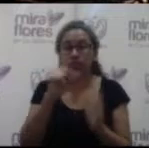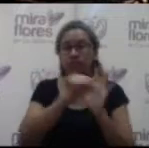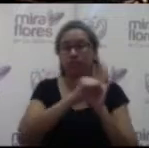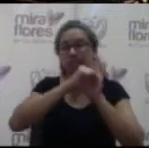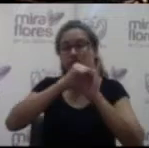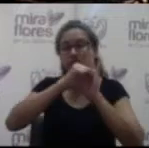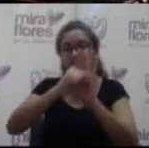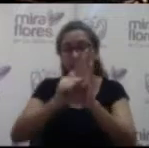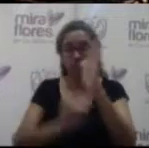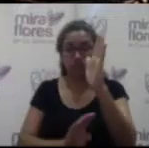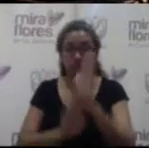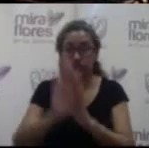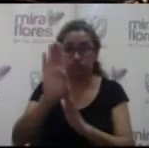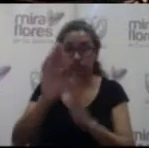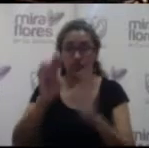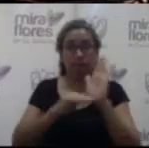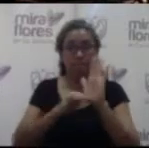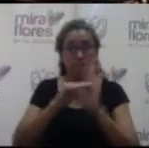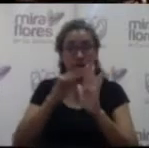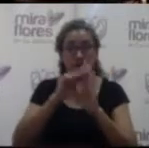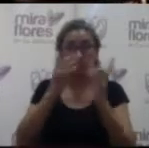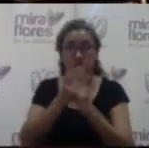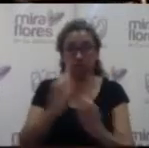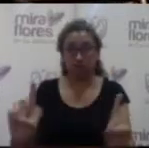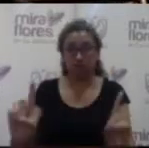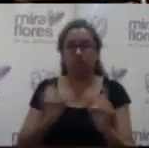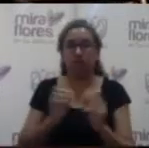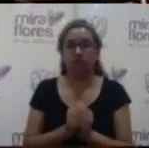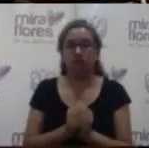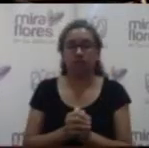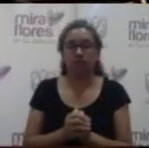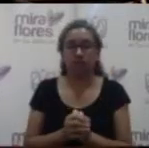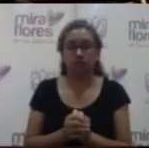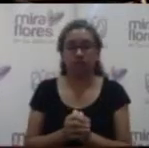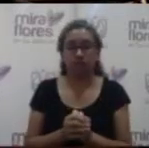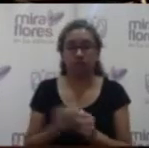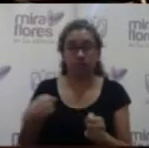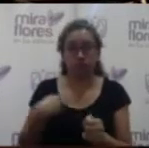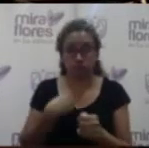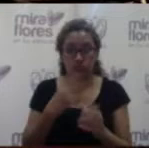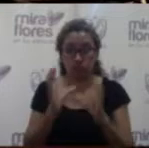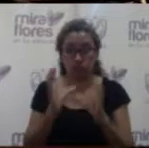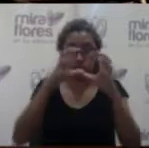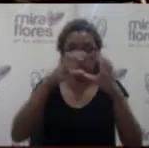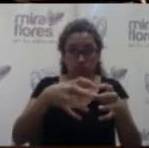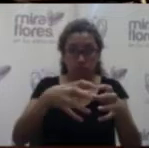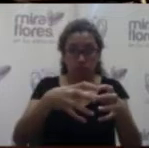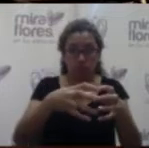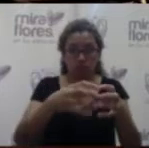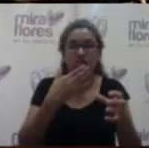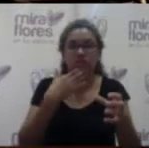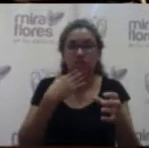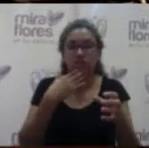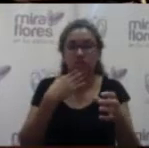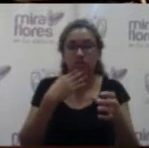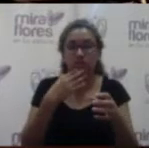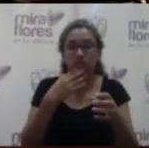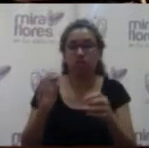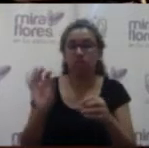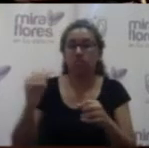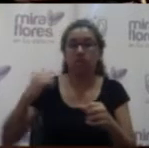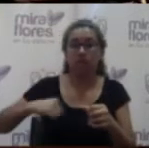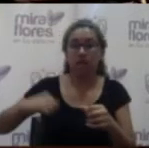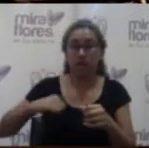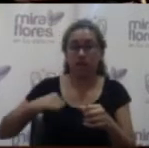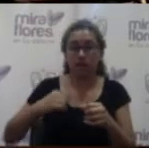de crecimiento y de madurez democrática es poner esa primera piedra con la participación de los